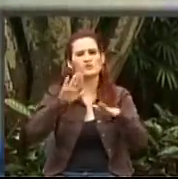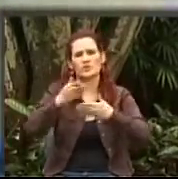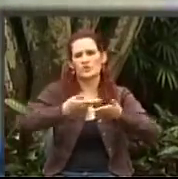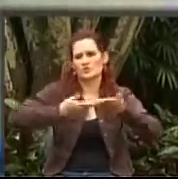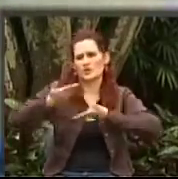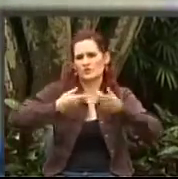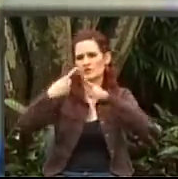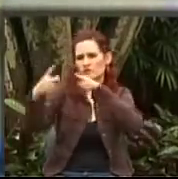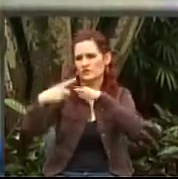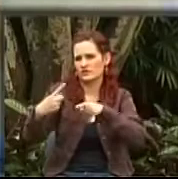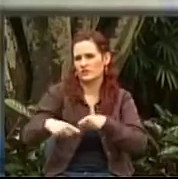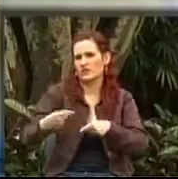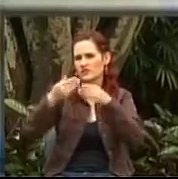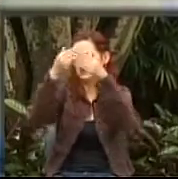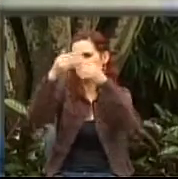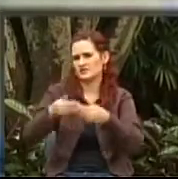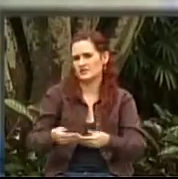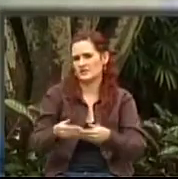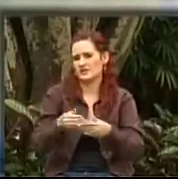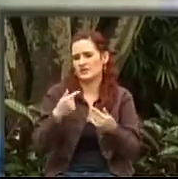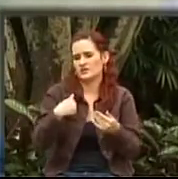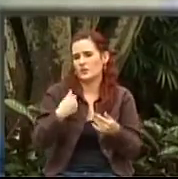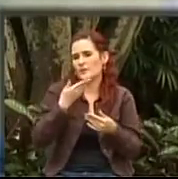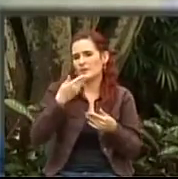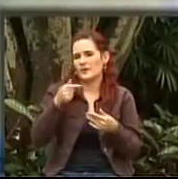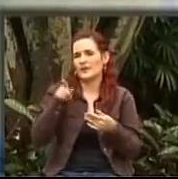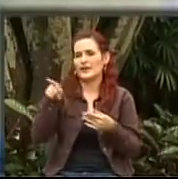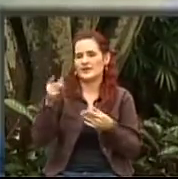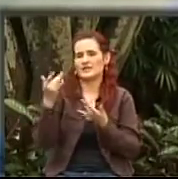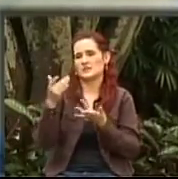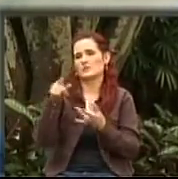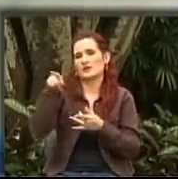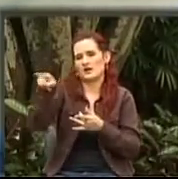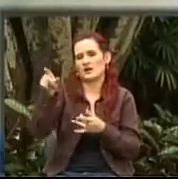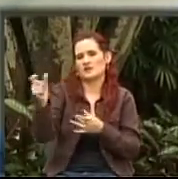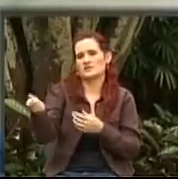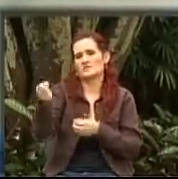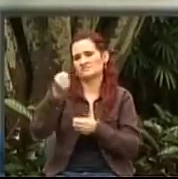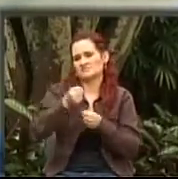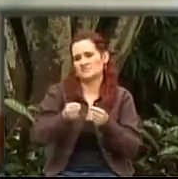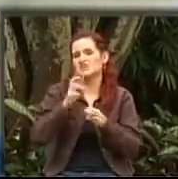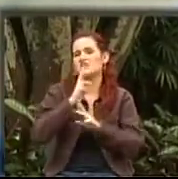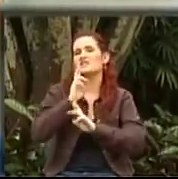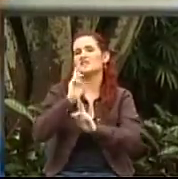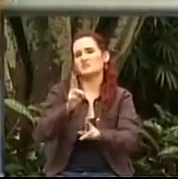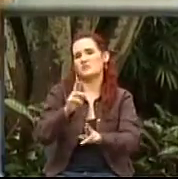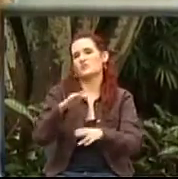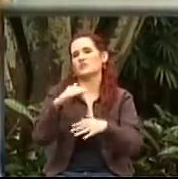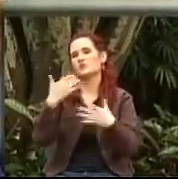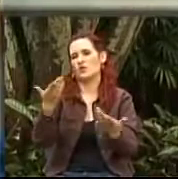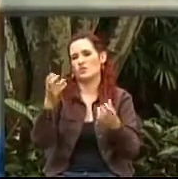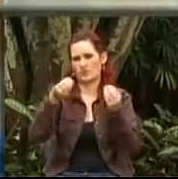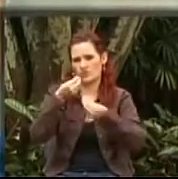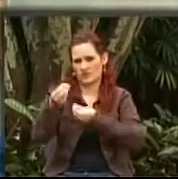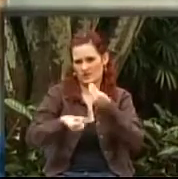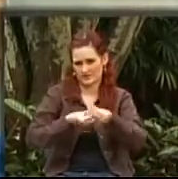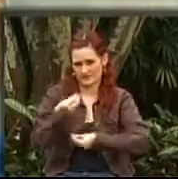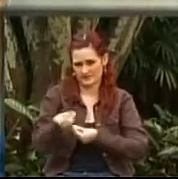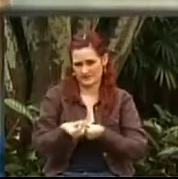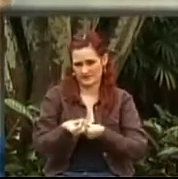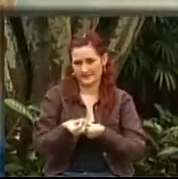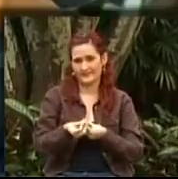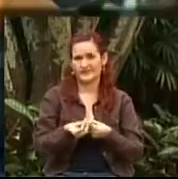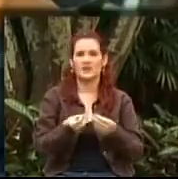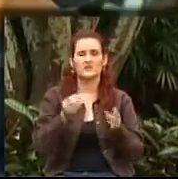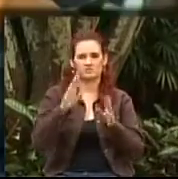este tipo de personas. Entonces, yo preferiría cederle como la respuesta a esa pregunta a la doctora Adriana Suárez que nos acompaña ahora. Perfecto. En un